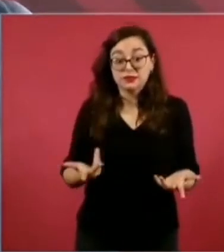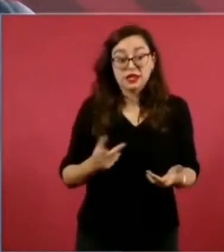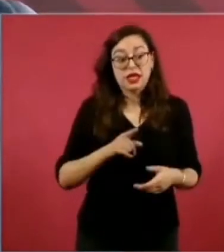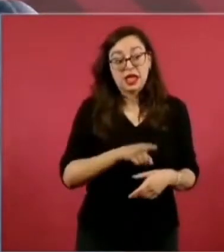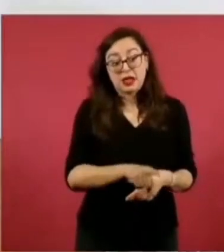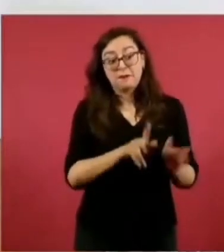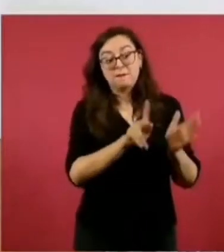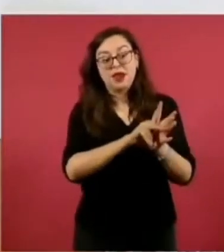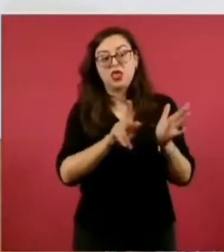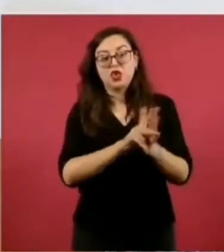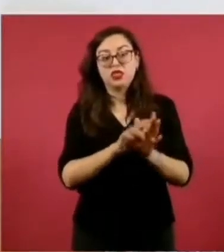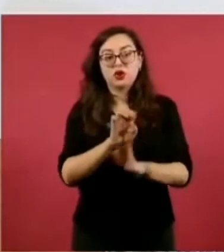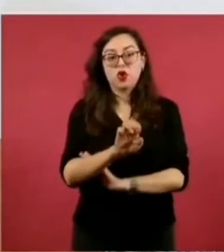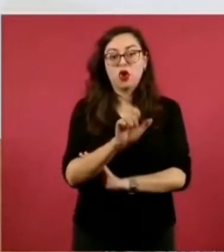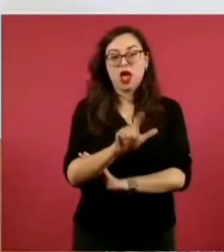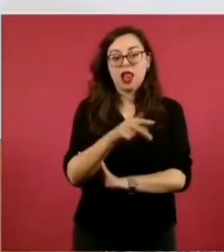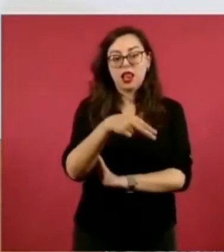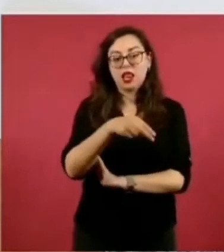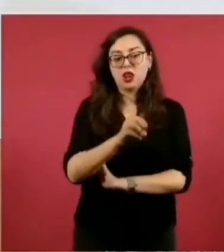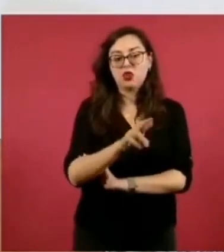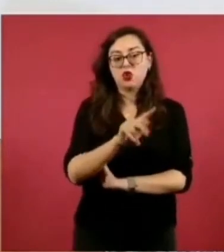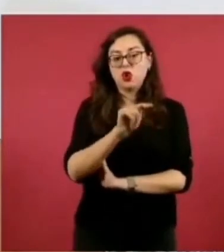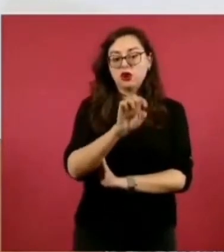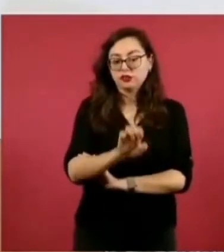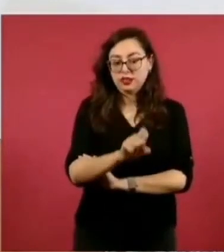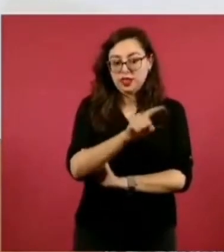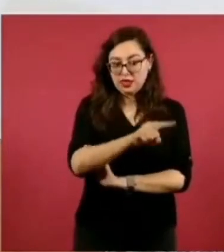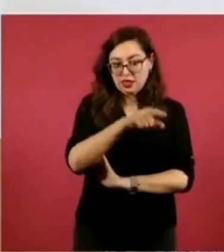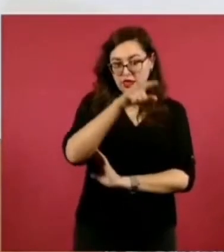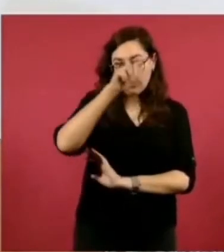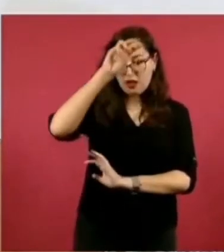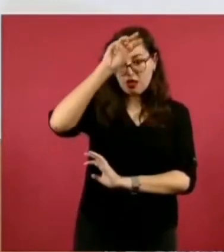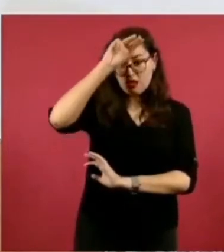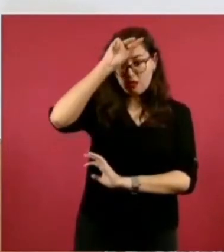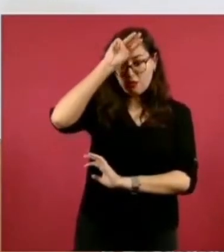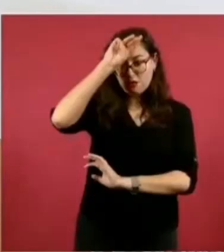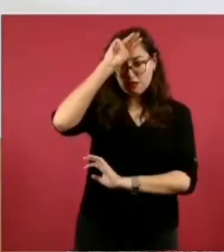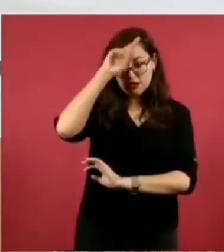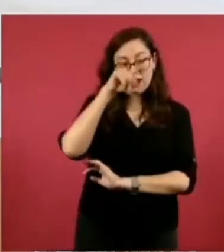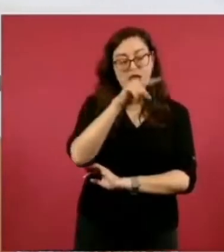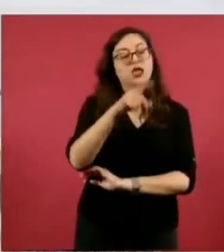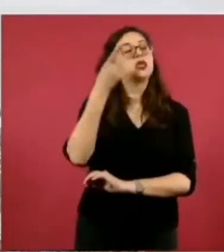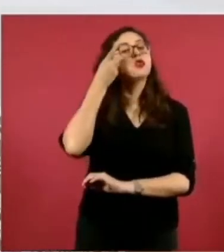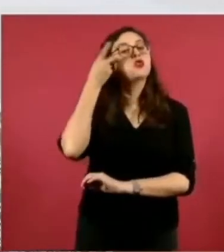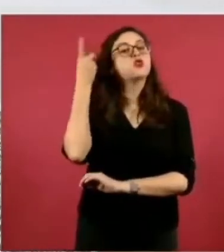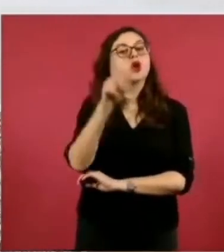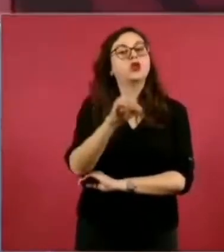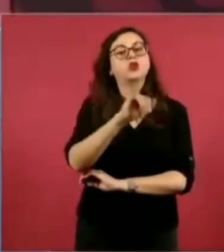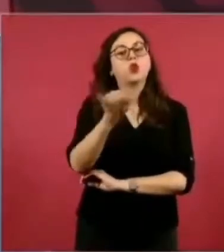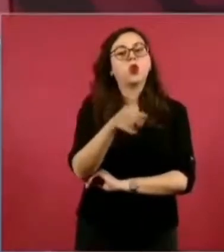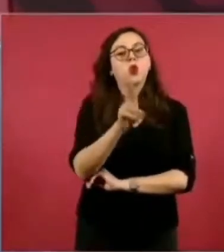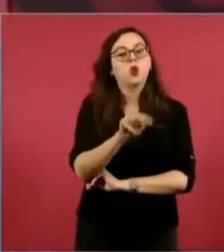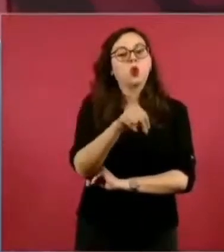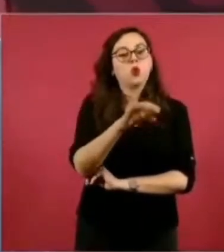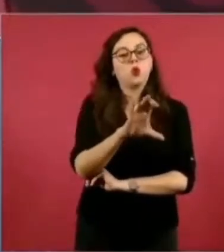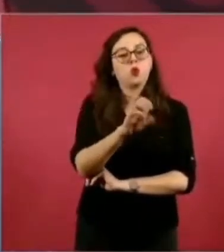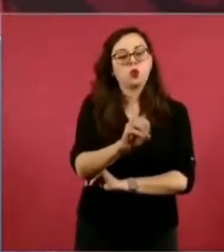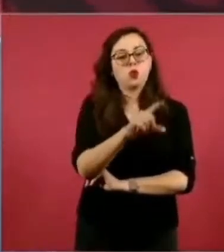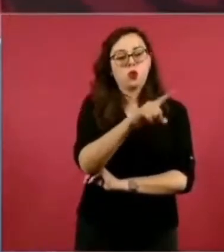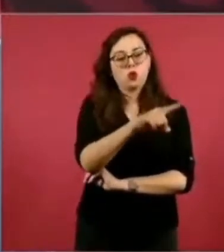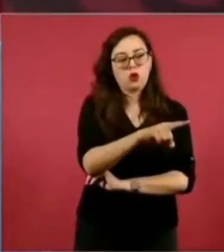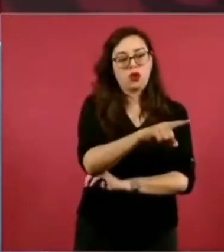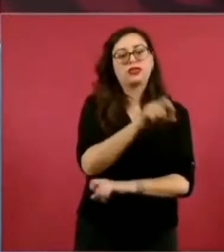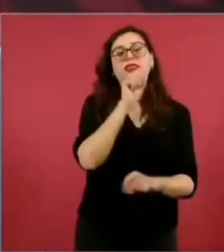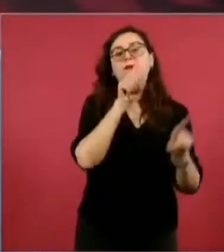Norte, de Junco, los que son los dueños del